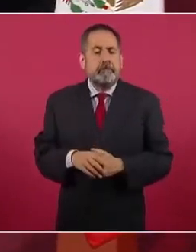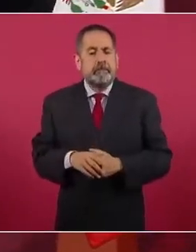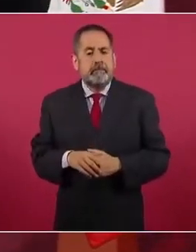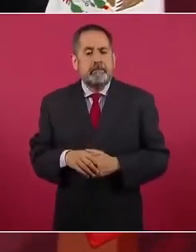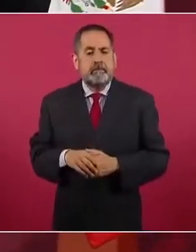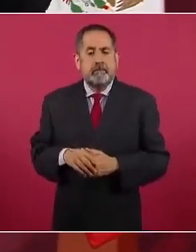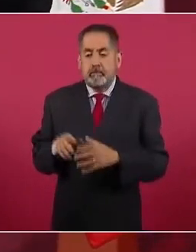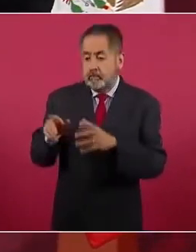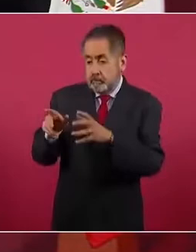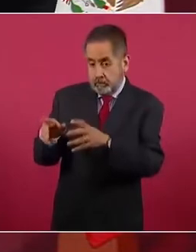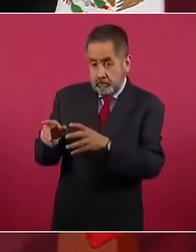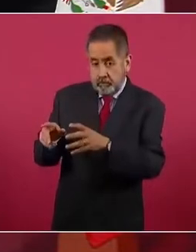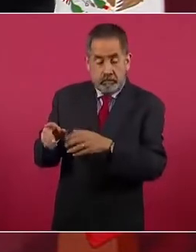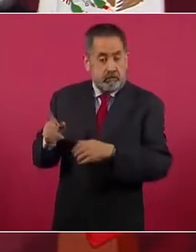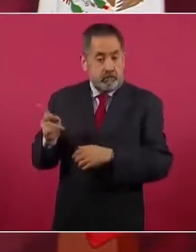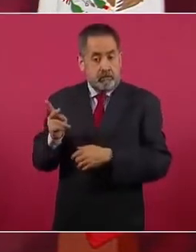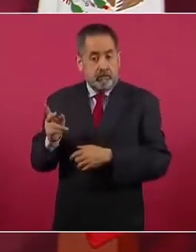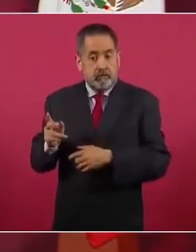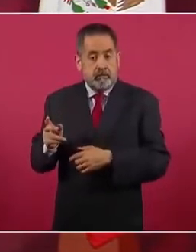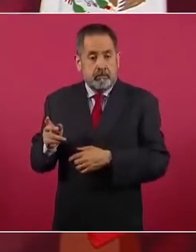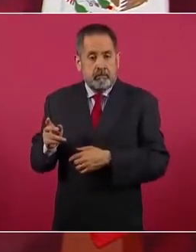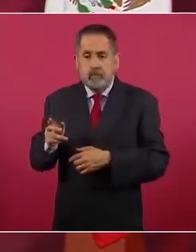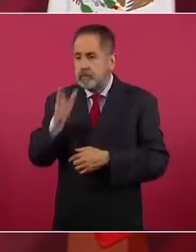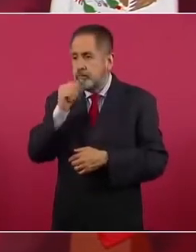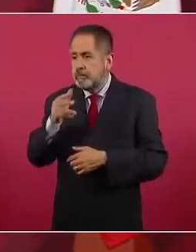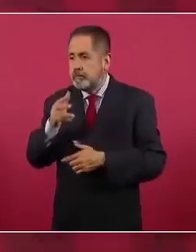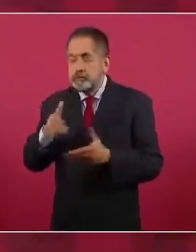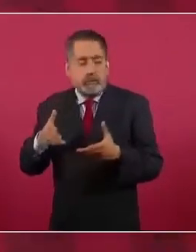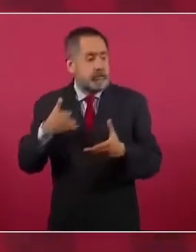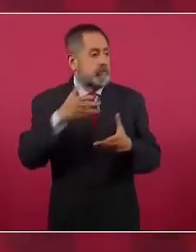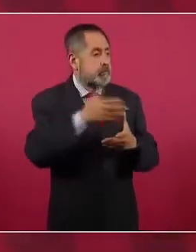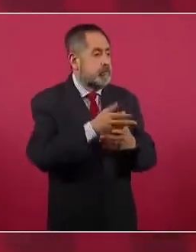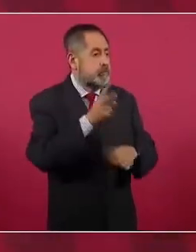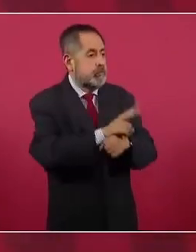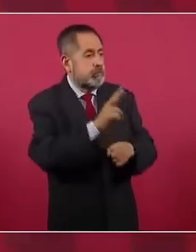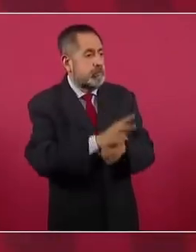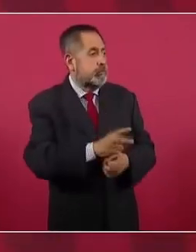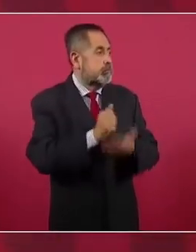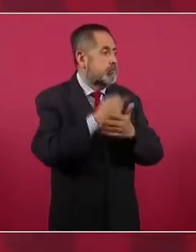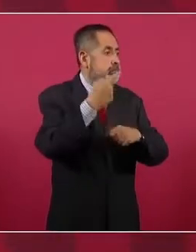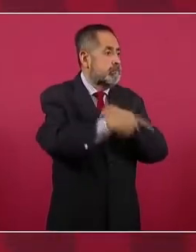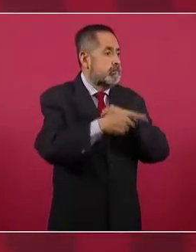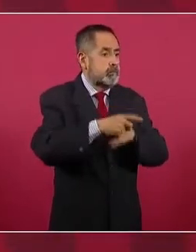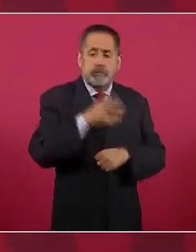con estas dos instituciones para atender el principal el problema del país,